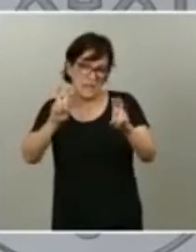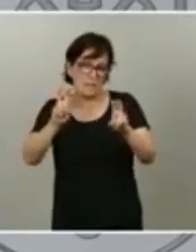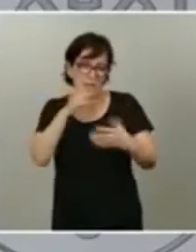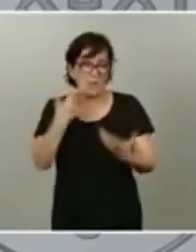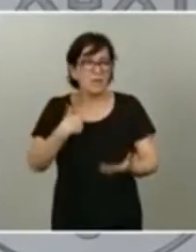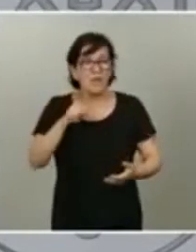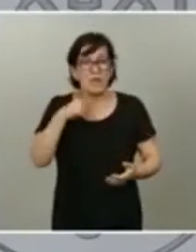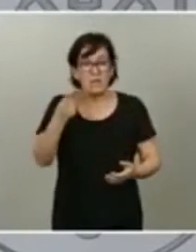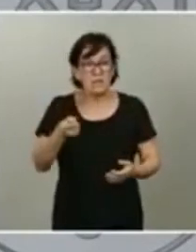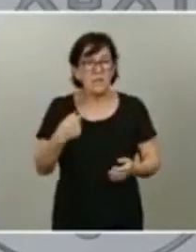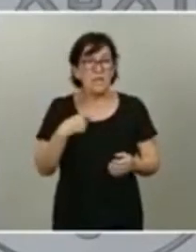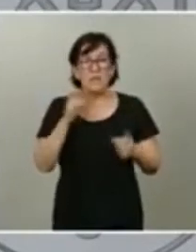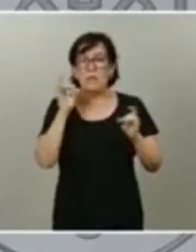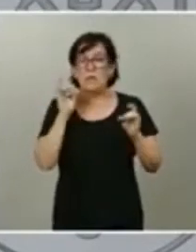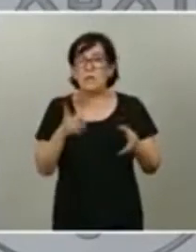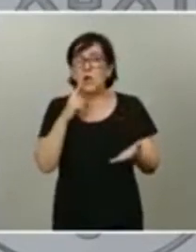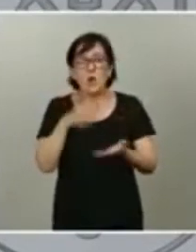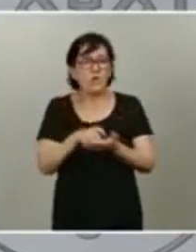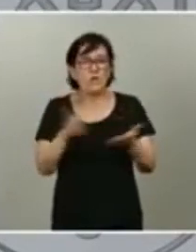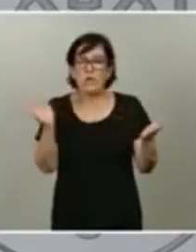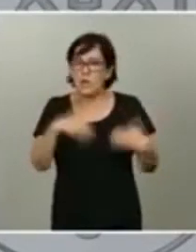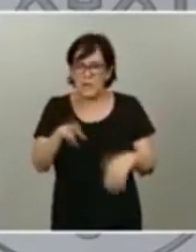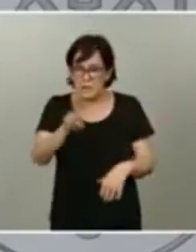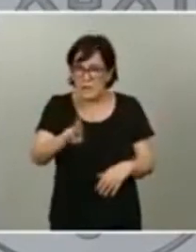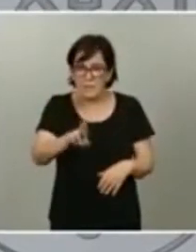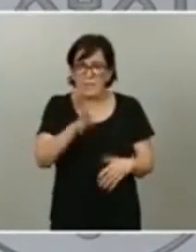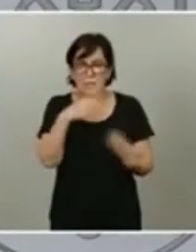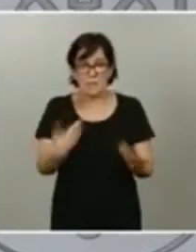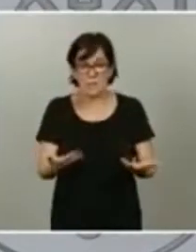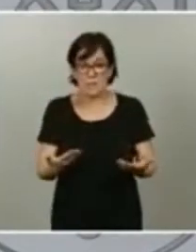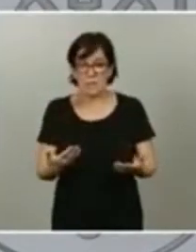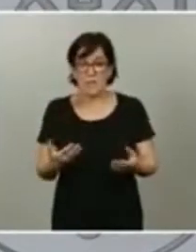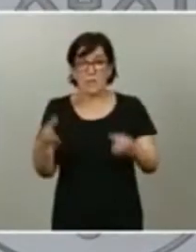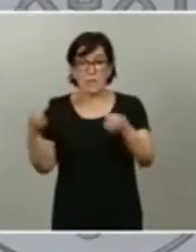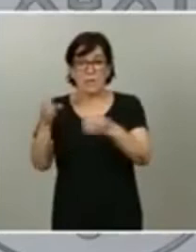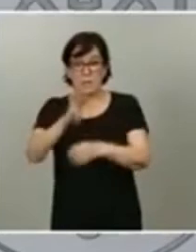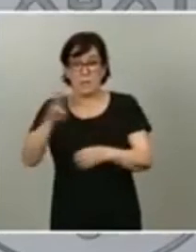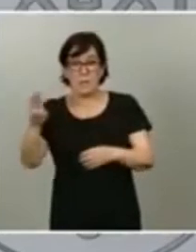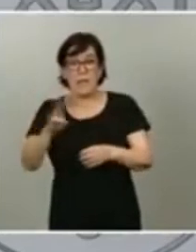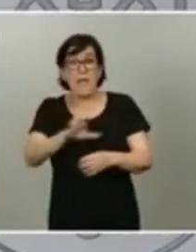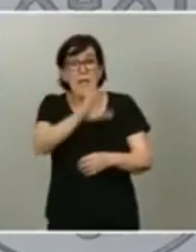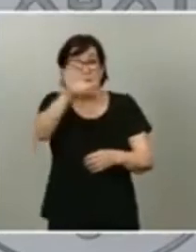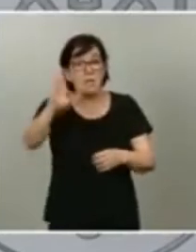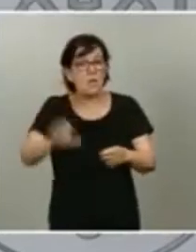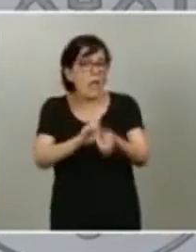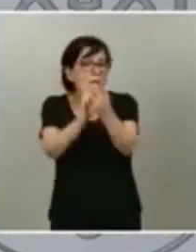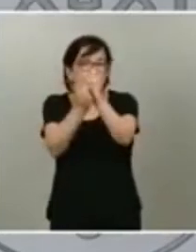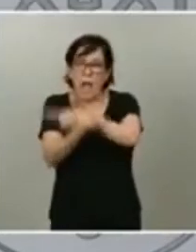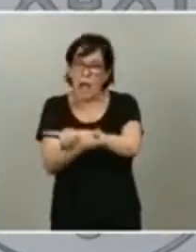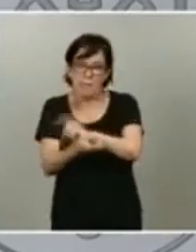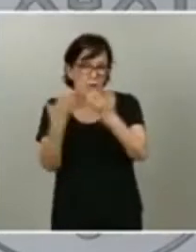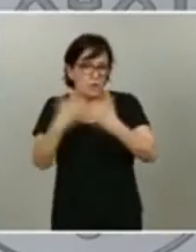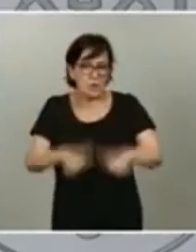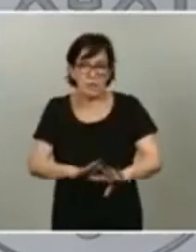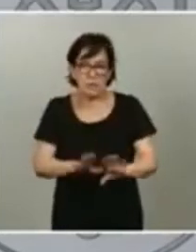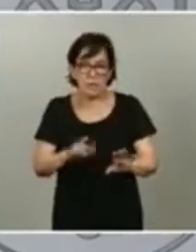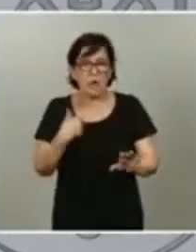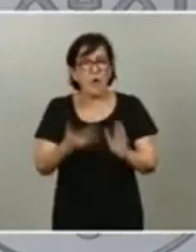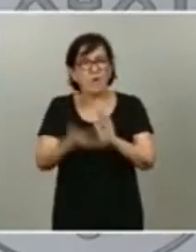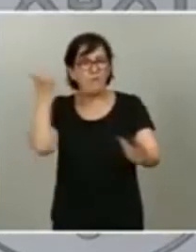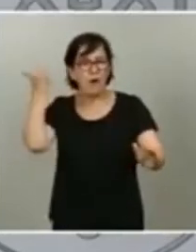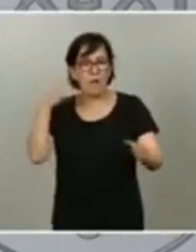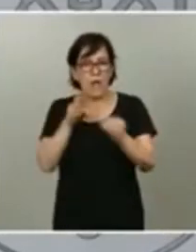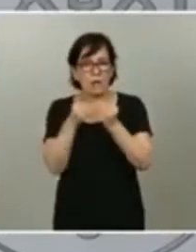eso pasa indudablemente porque la posición del partido popular en Europa cambie drásticamente retire ese documento que